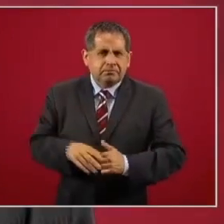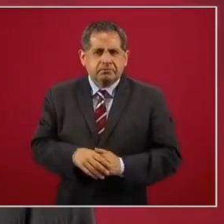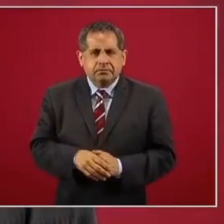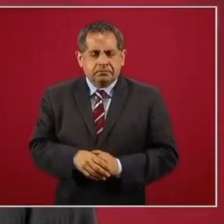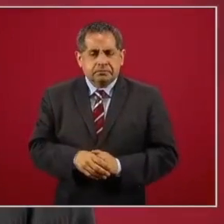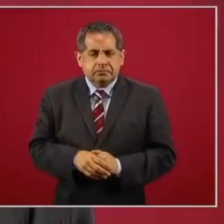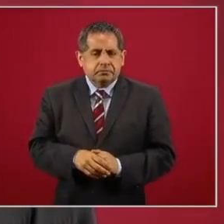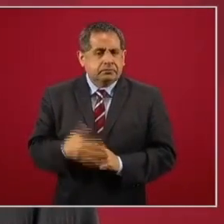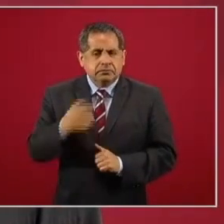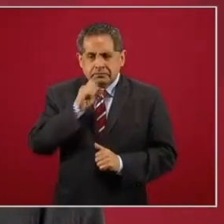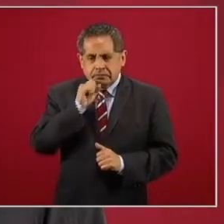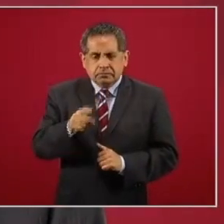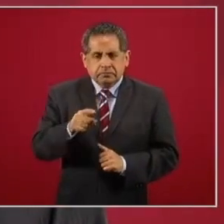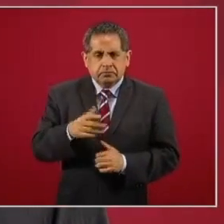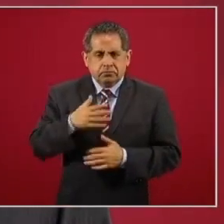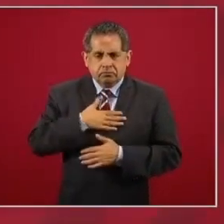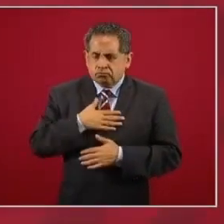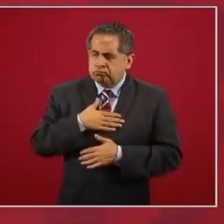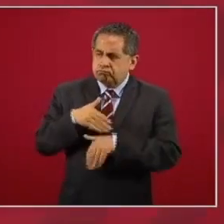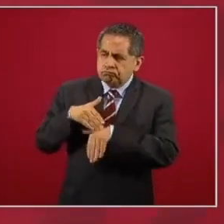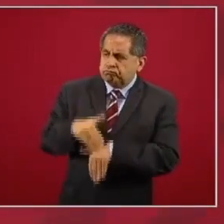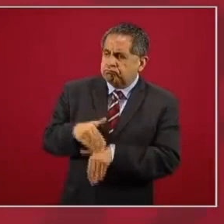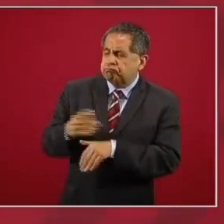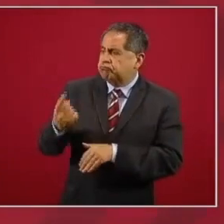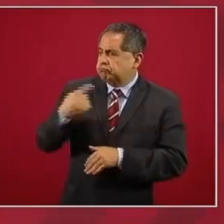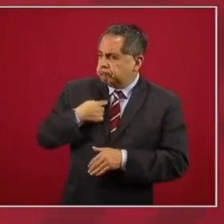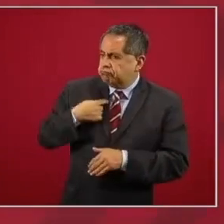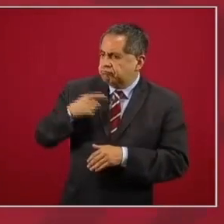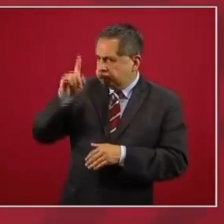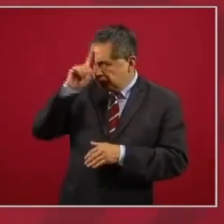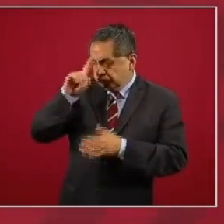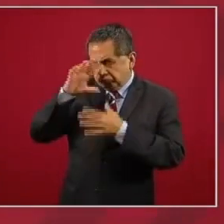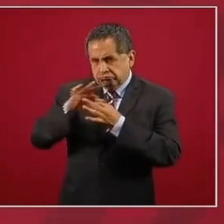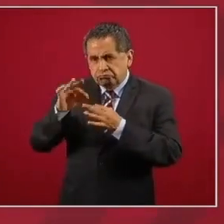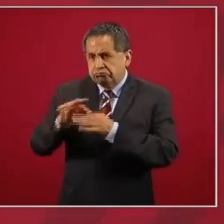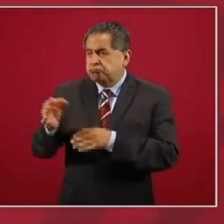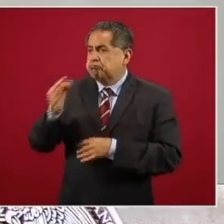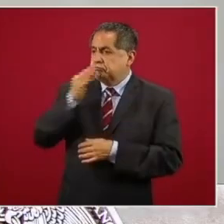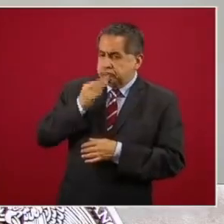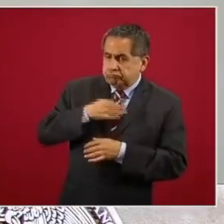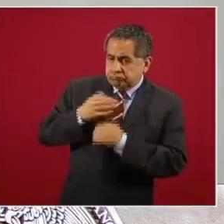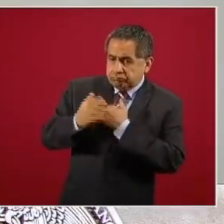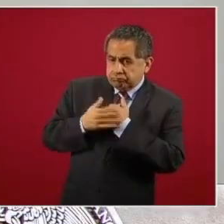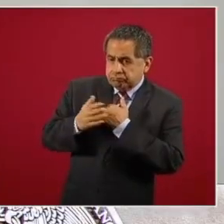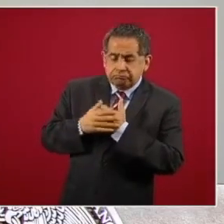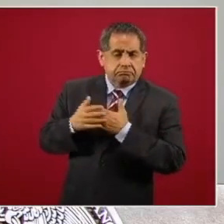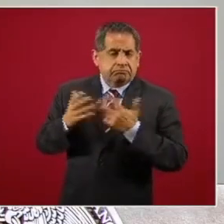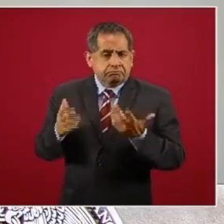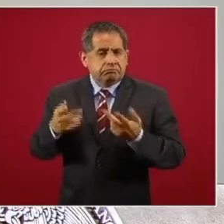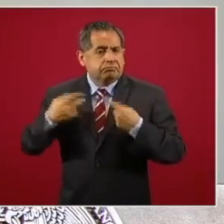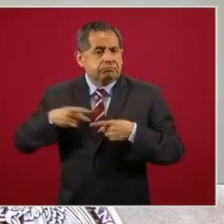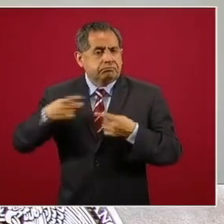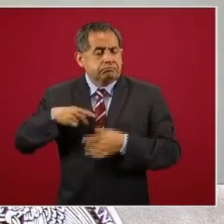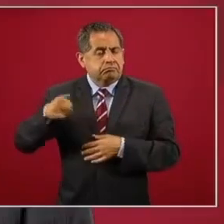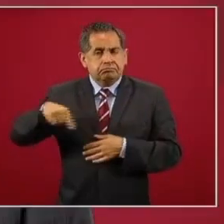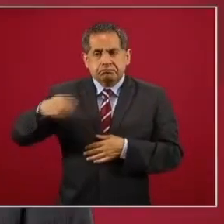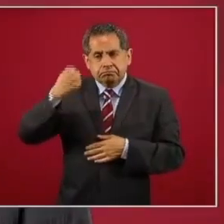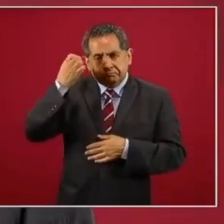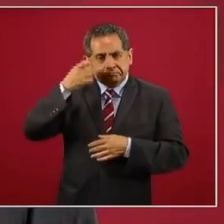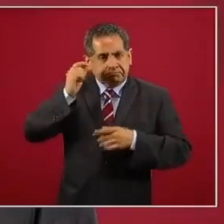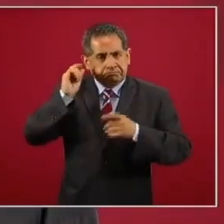y yo me guiado por lo que me han dicho los especialistas,